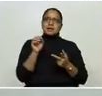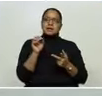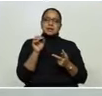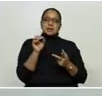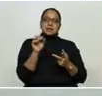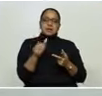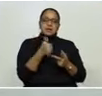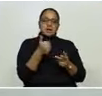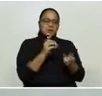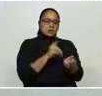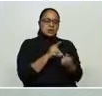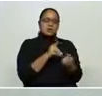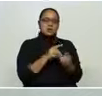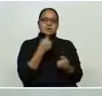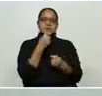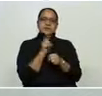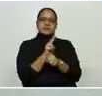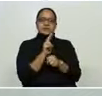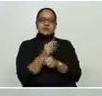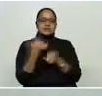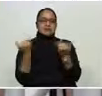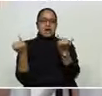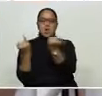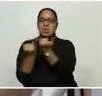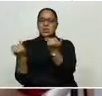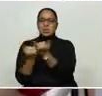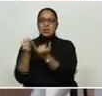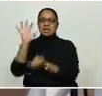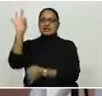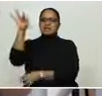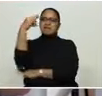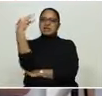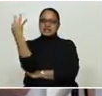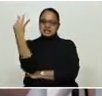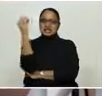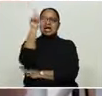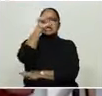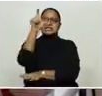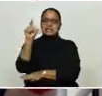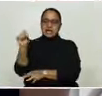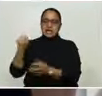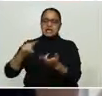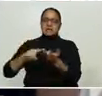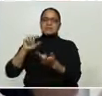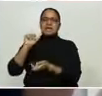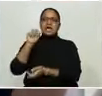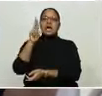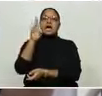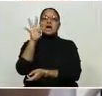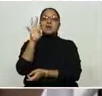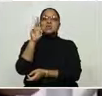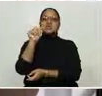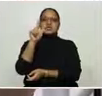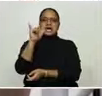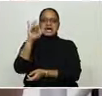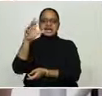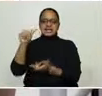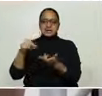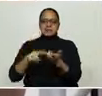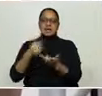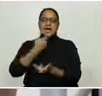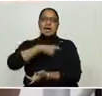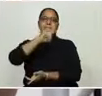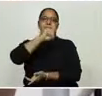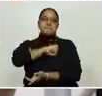todo esto. Nuestro país está utilizando los mismos protocolos que están haciendo en Francia, en Australia, en Italia y en España.